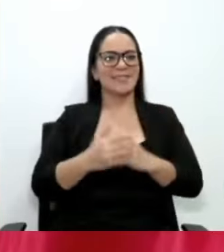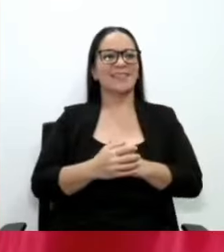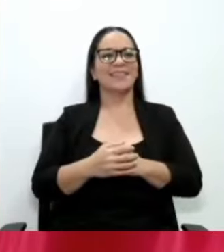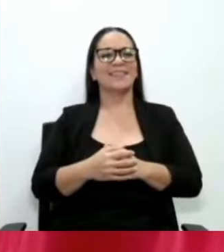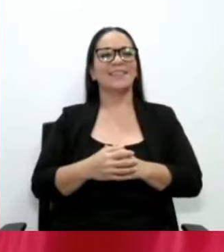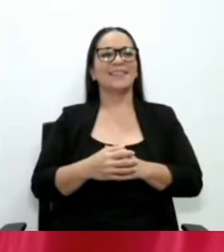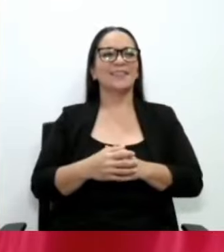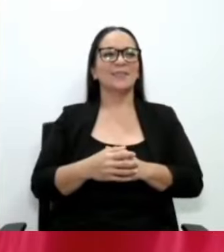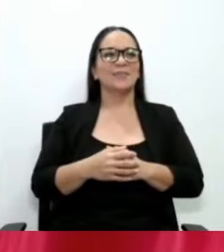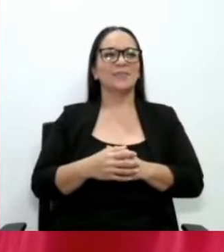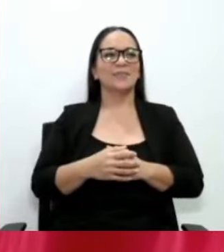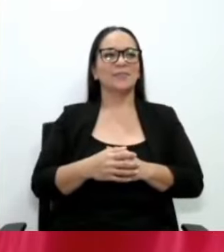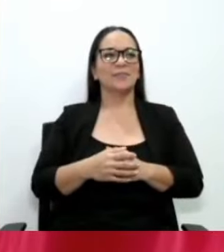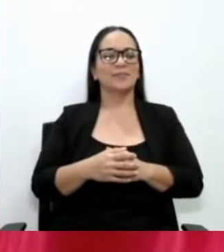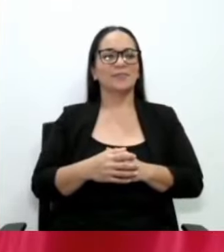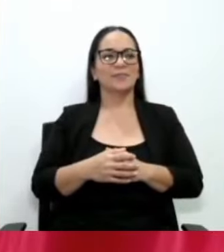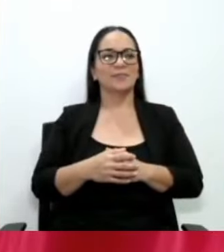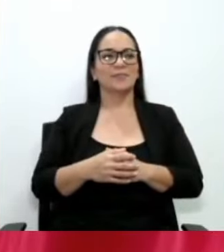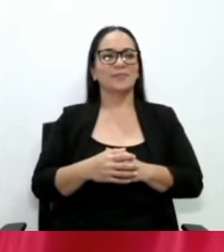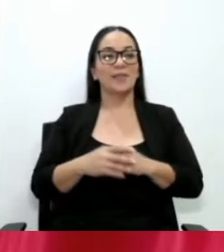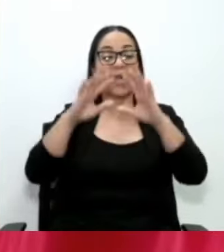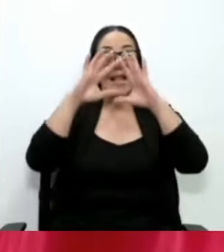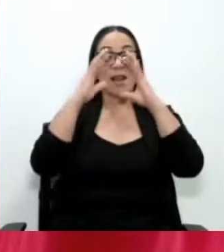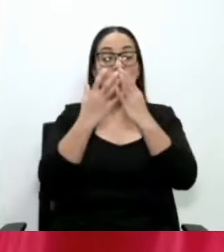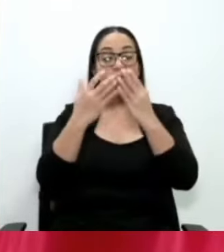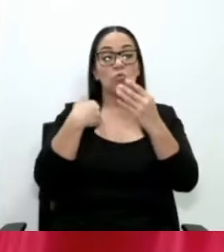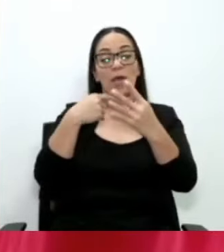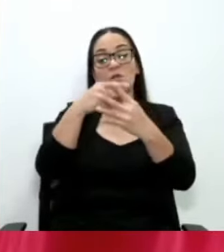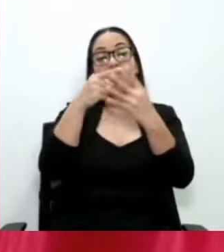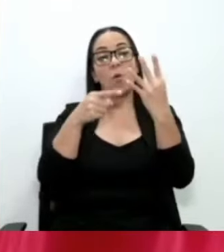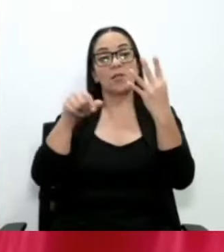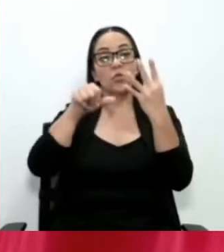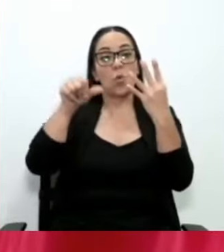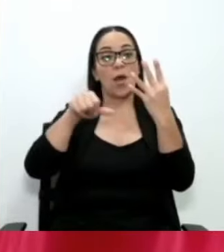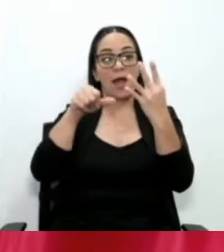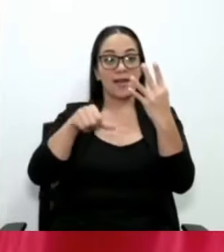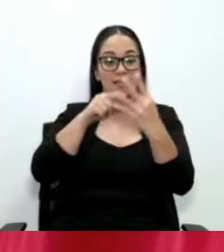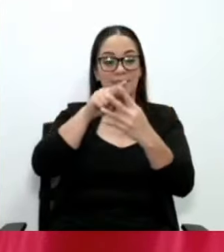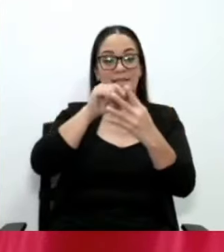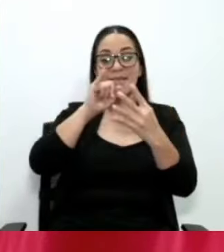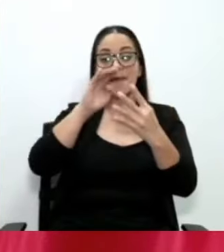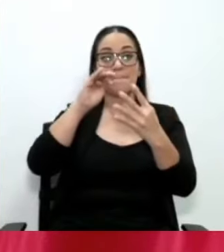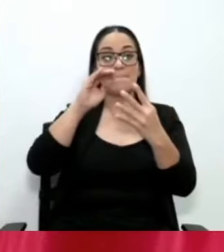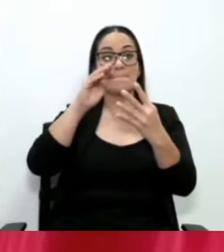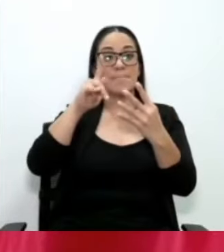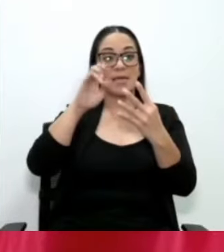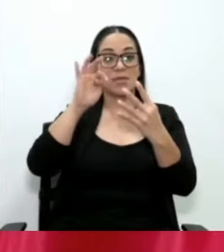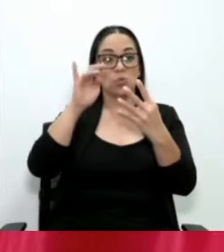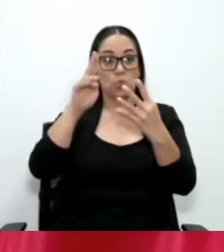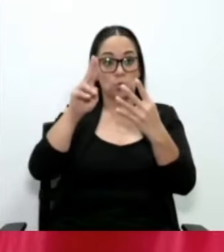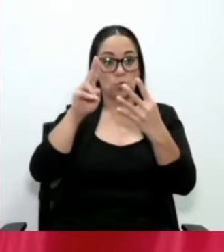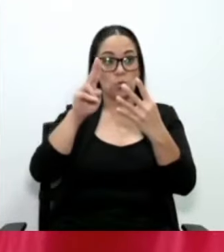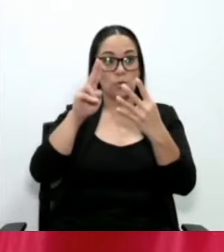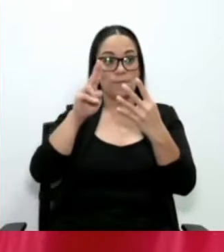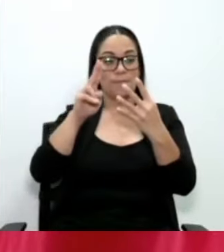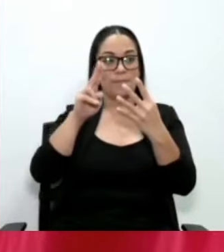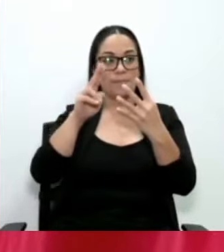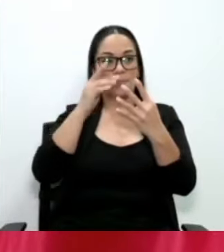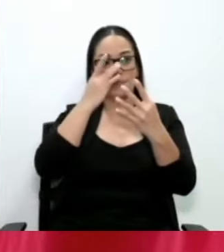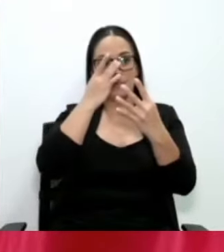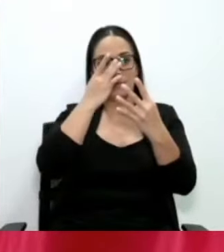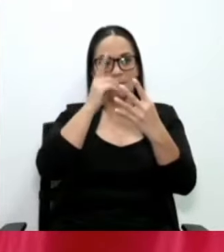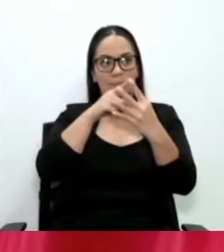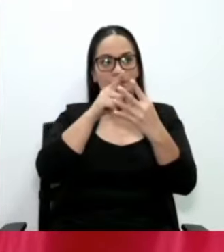mundo hay cuatro ámbitos personales. El íntimo, que nadie tiene